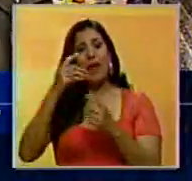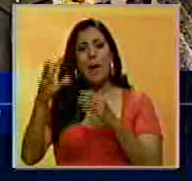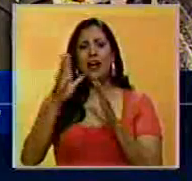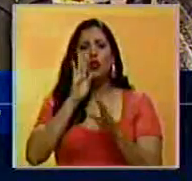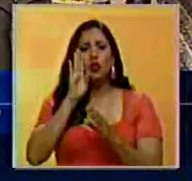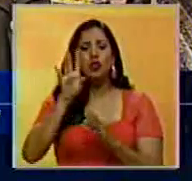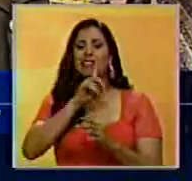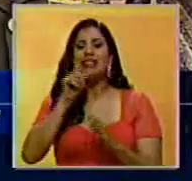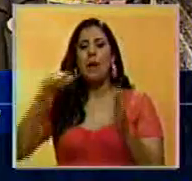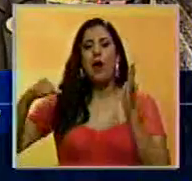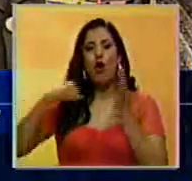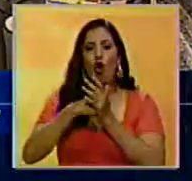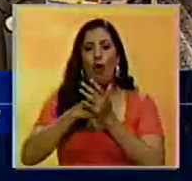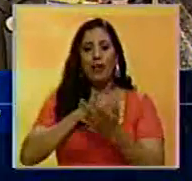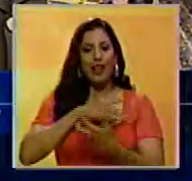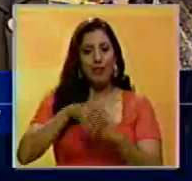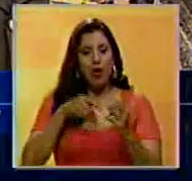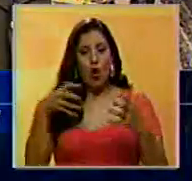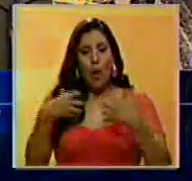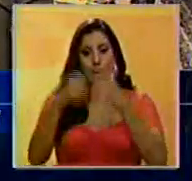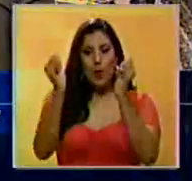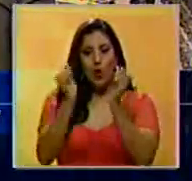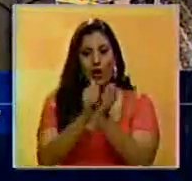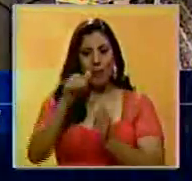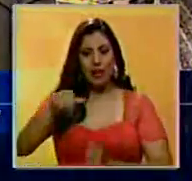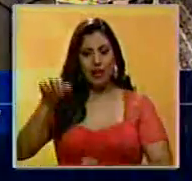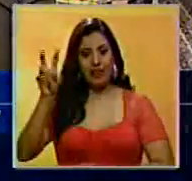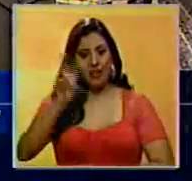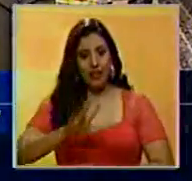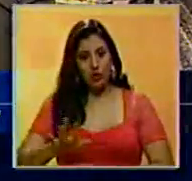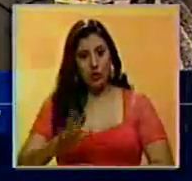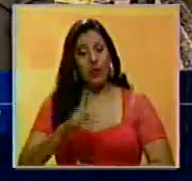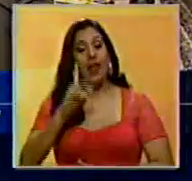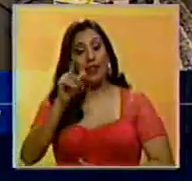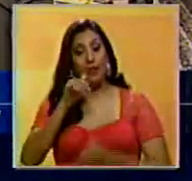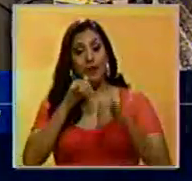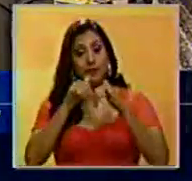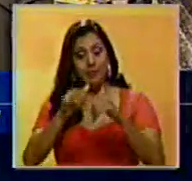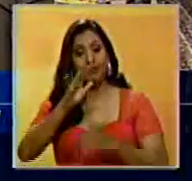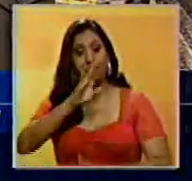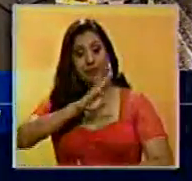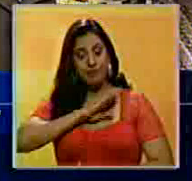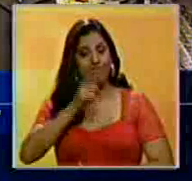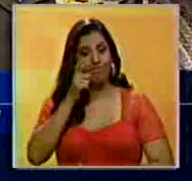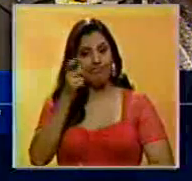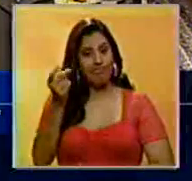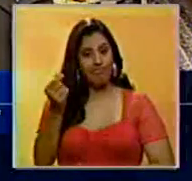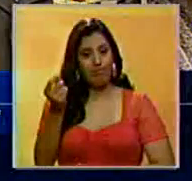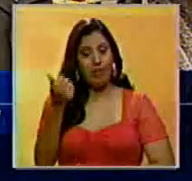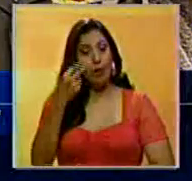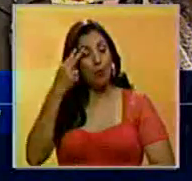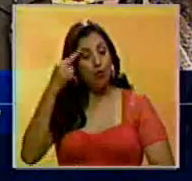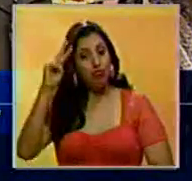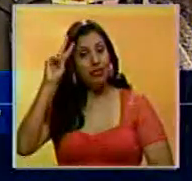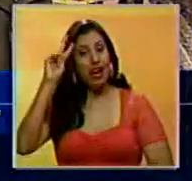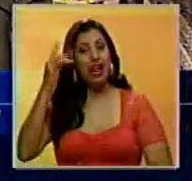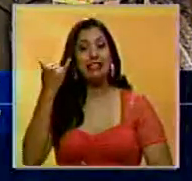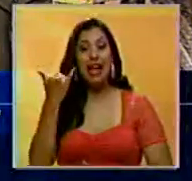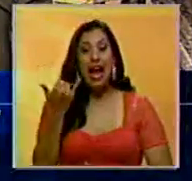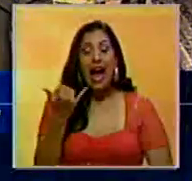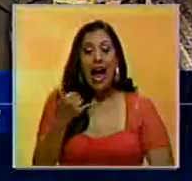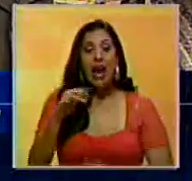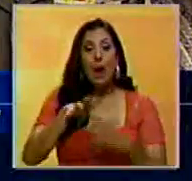concepción golpista que suelen otorgarle a la Fuerza Armada Nacional. Informó que se encuentran alerta ante la presencia del